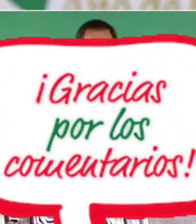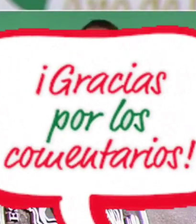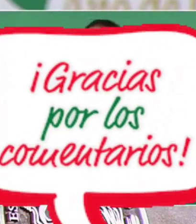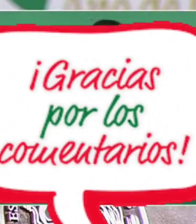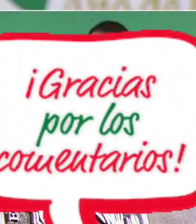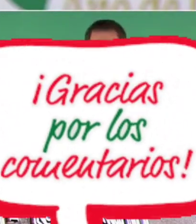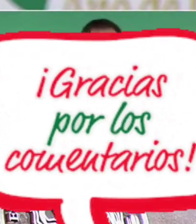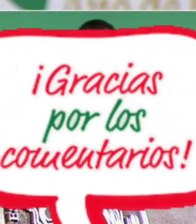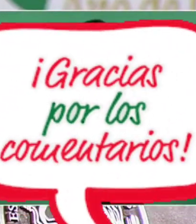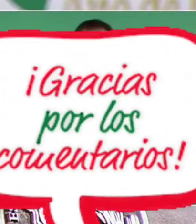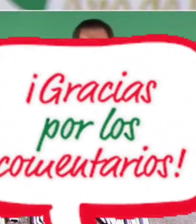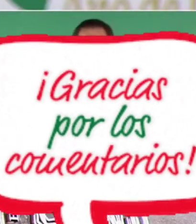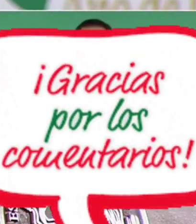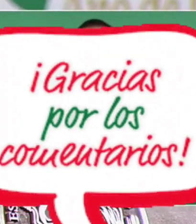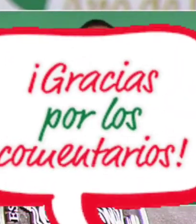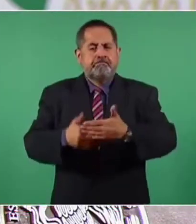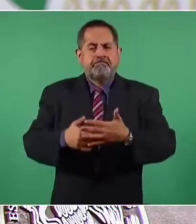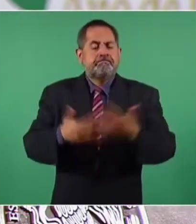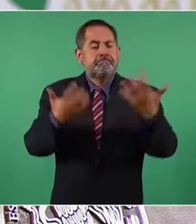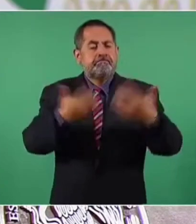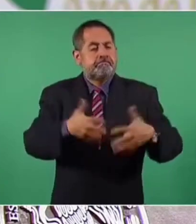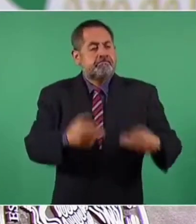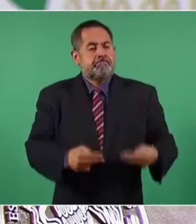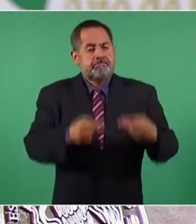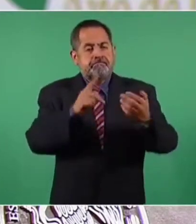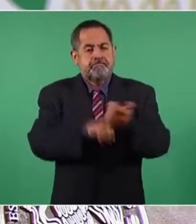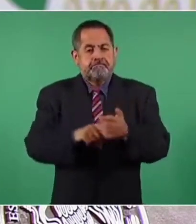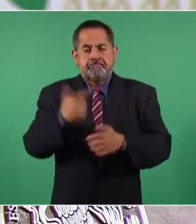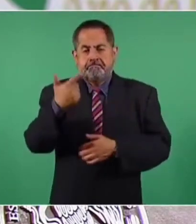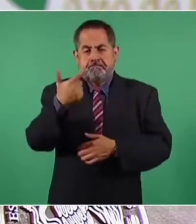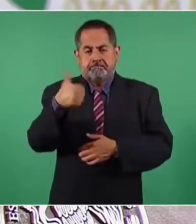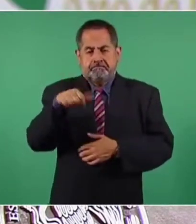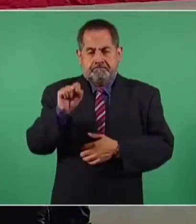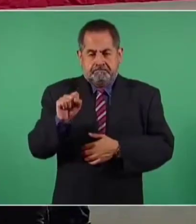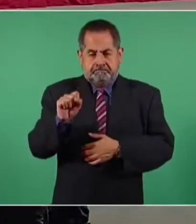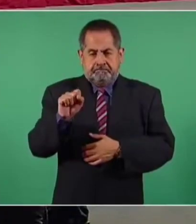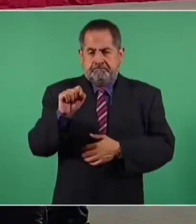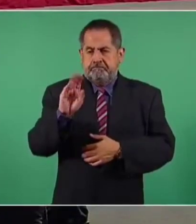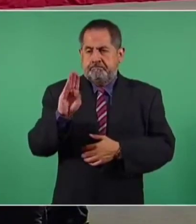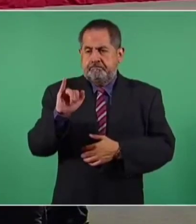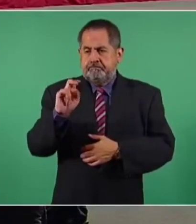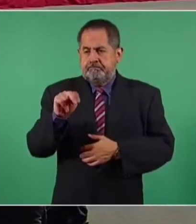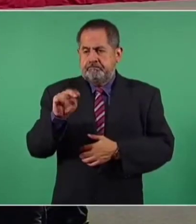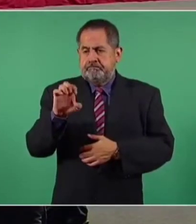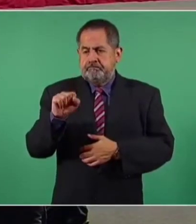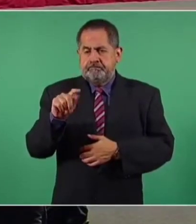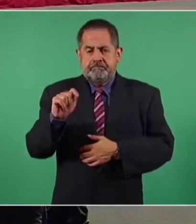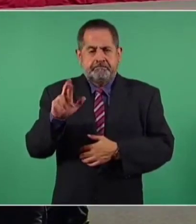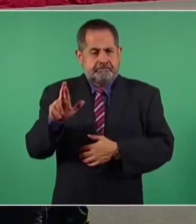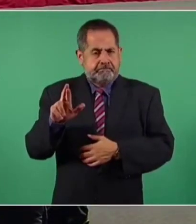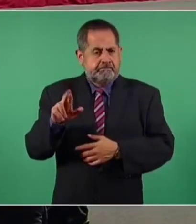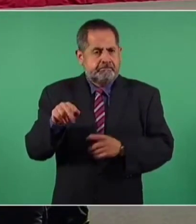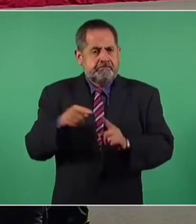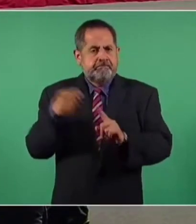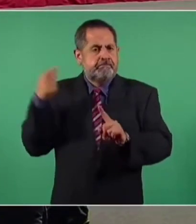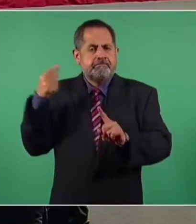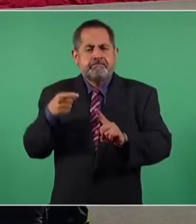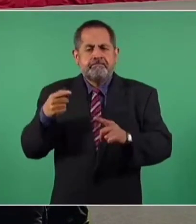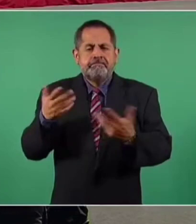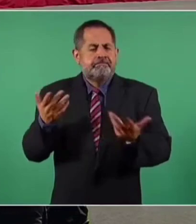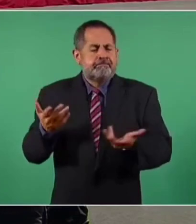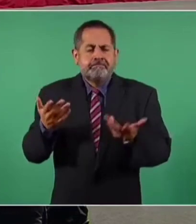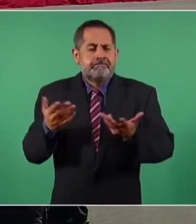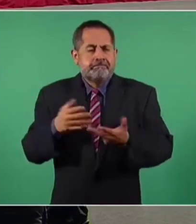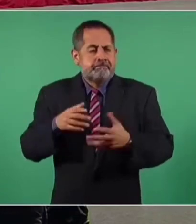oficialmente los trabajos de la empresa Gas Bienestar, cuyo objetivo es distribuir